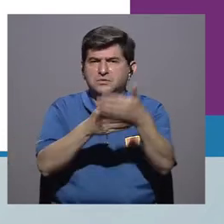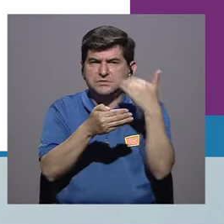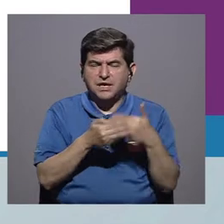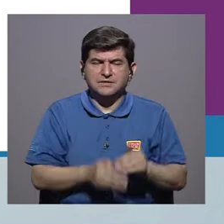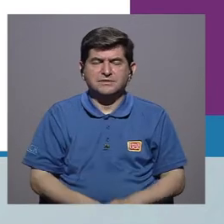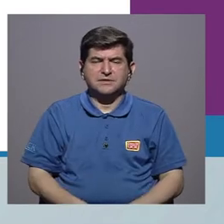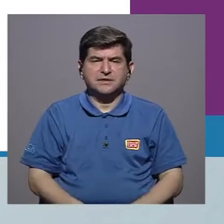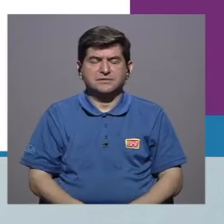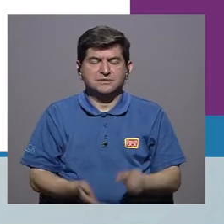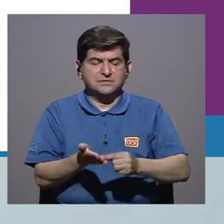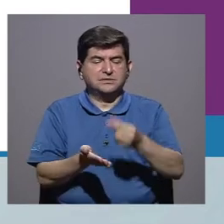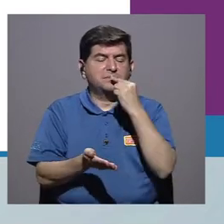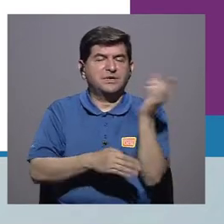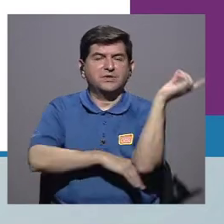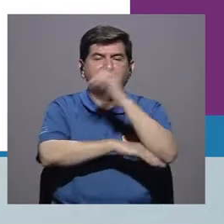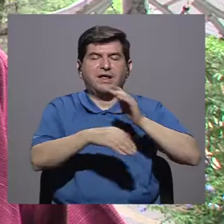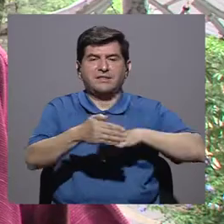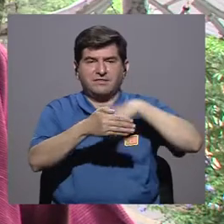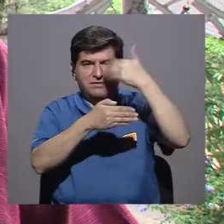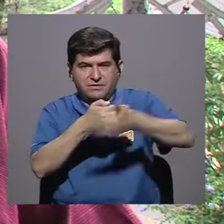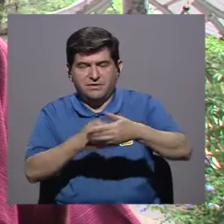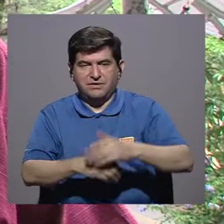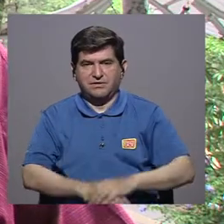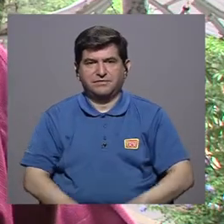meses de la píldora del día después.